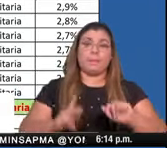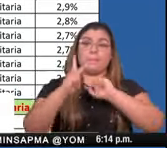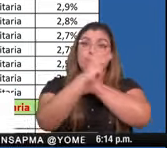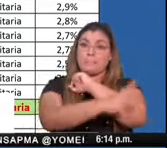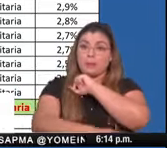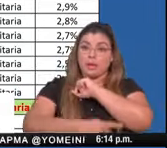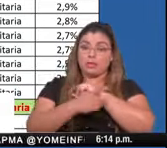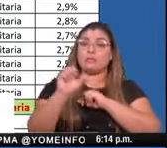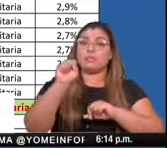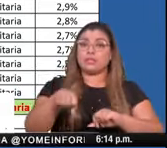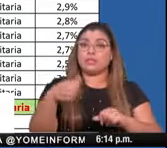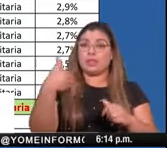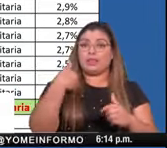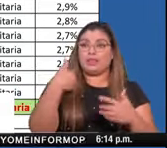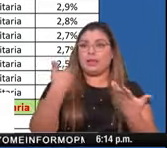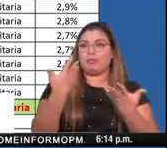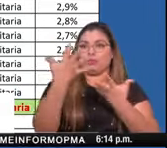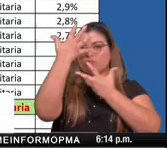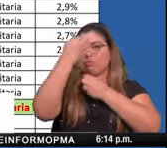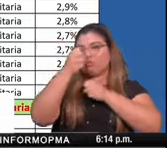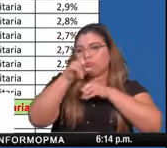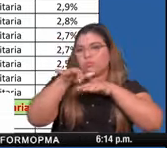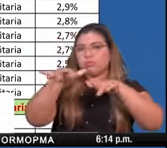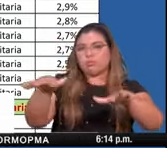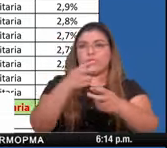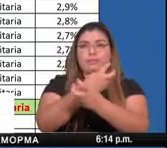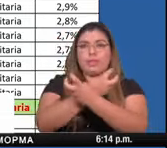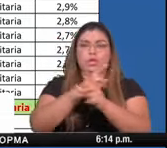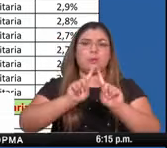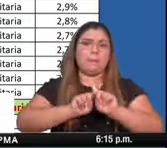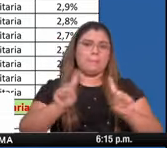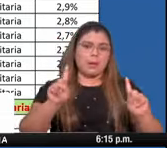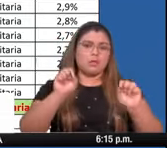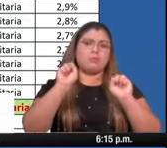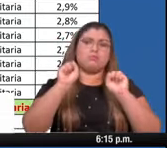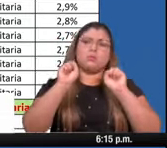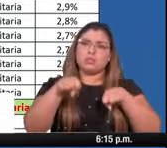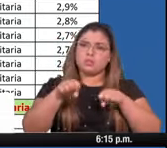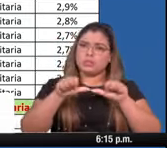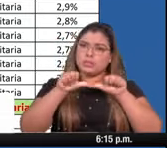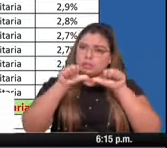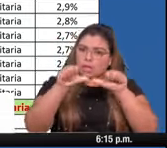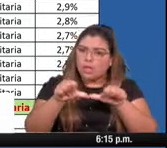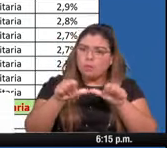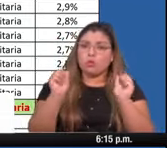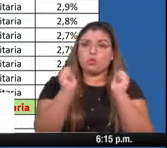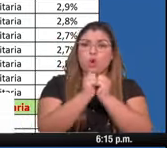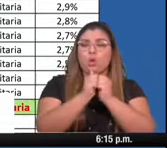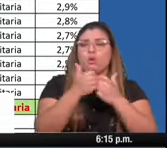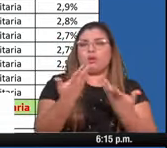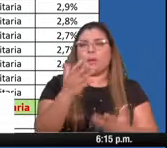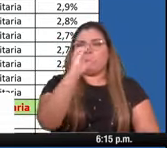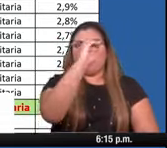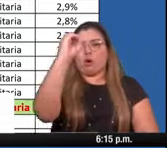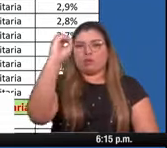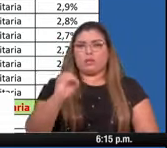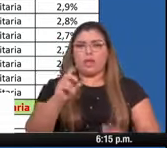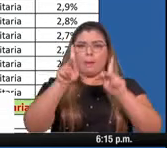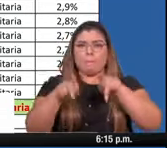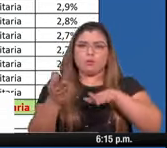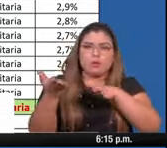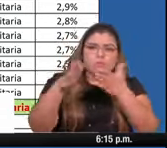transmisión comunitaria, nos mantenemos con un porcentaje de